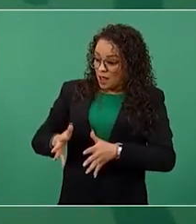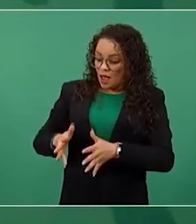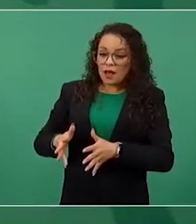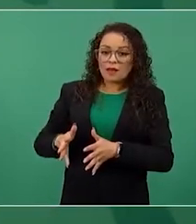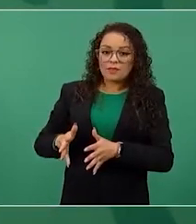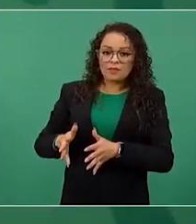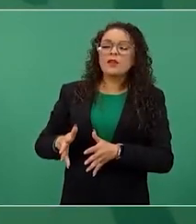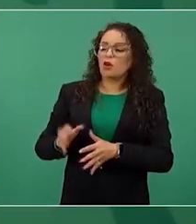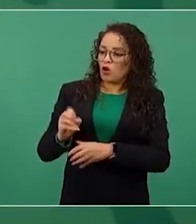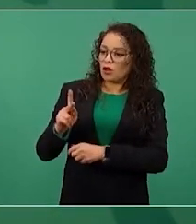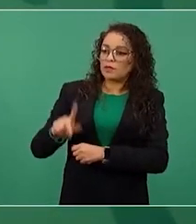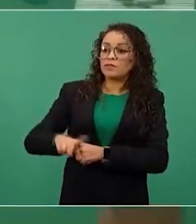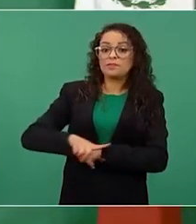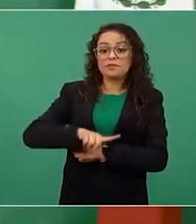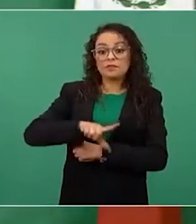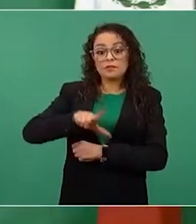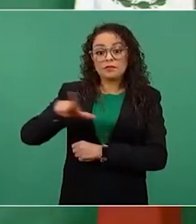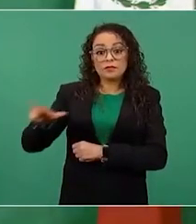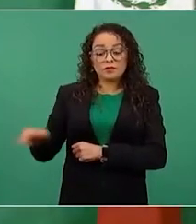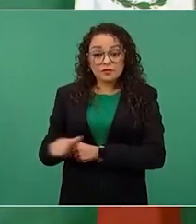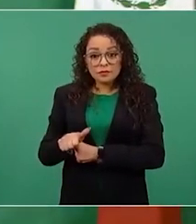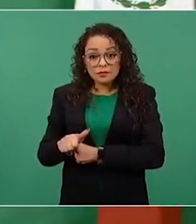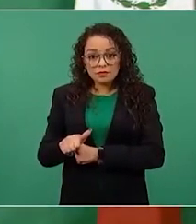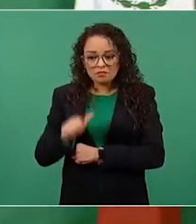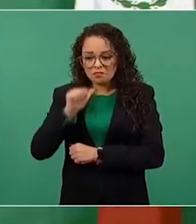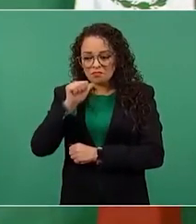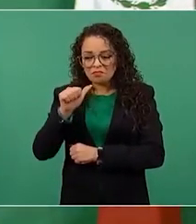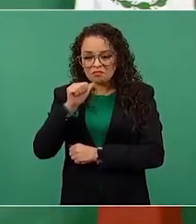pueblo cuando necesitaban los votos